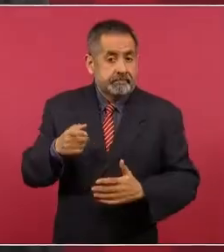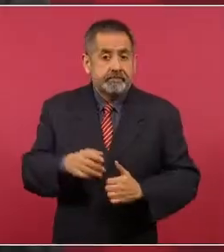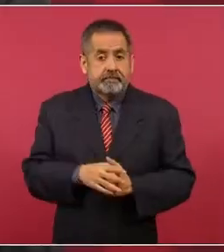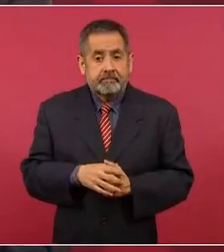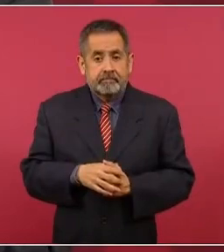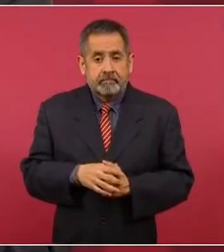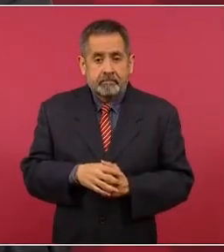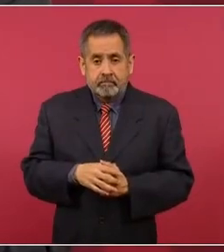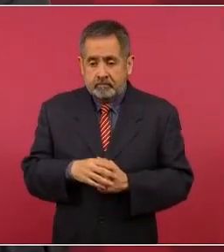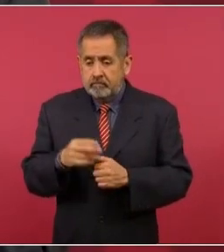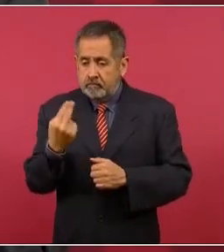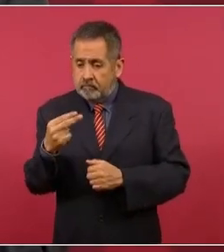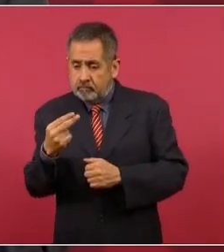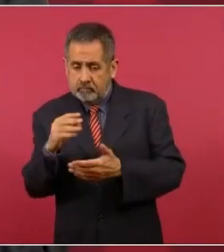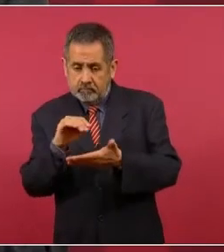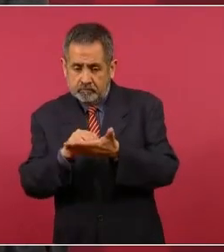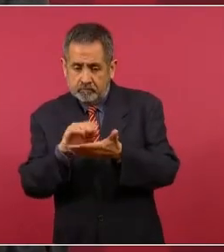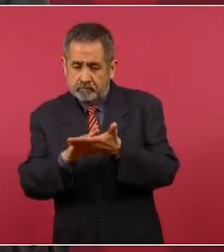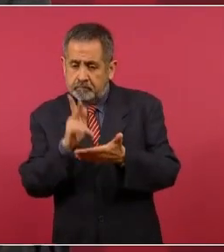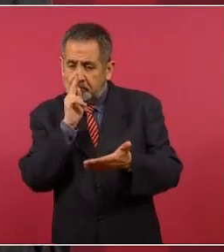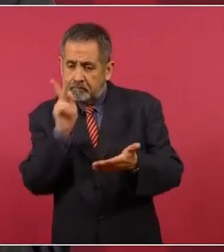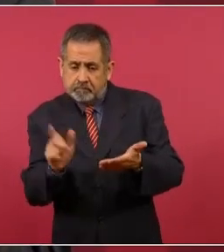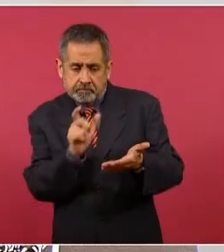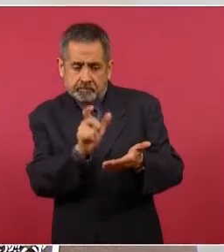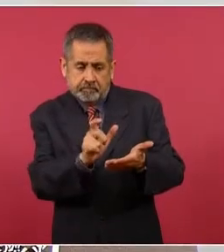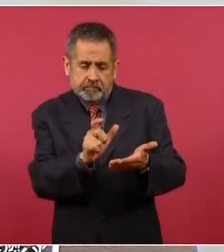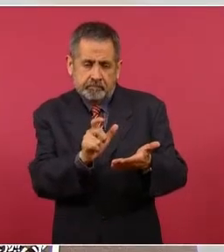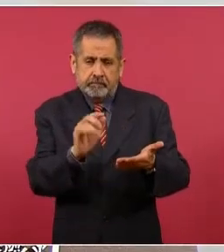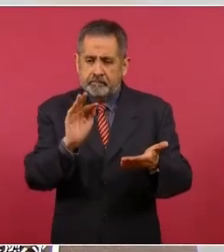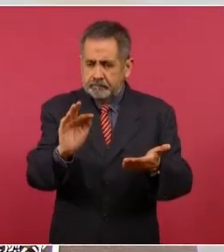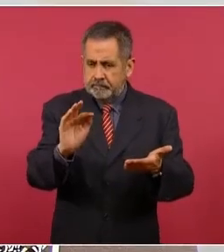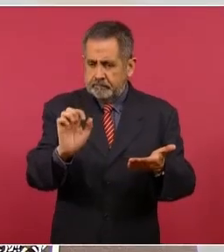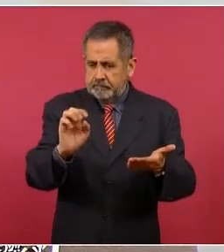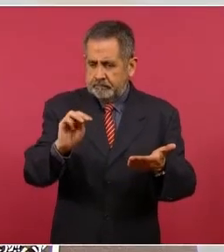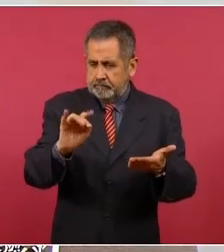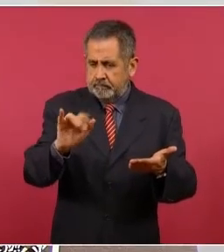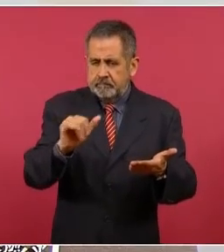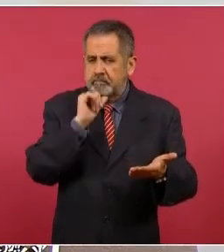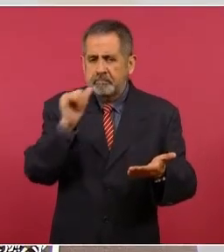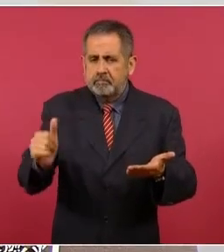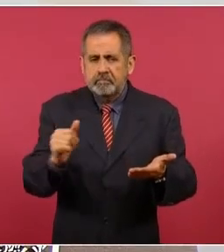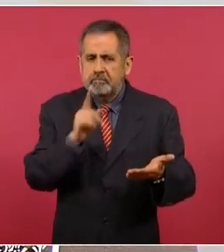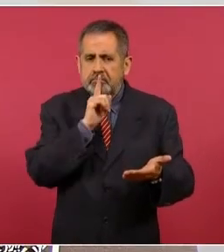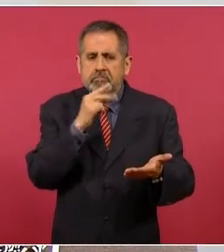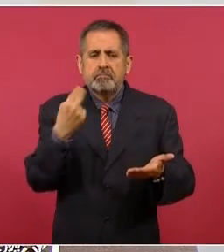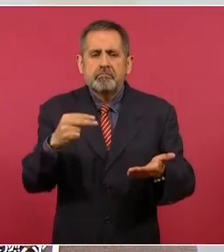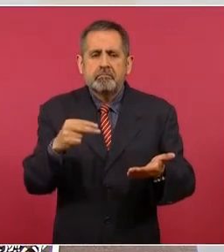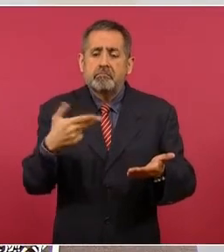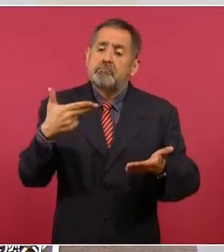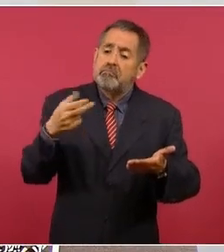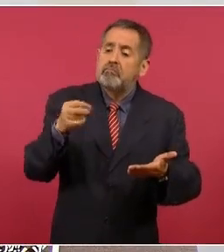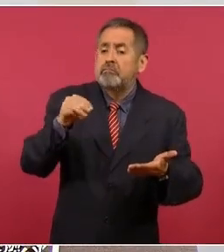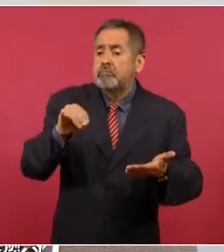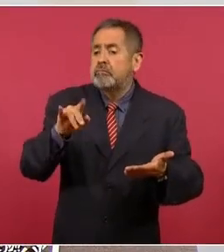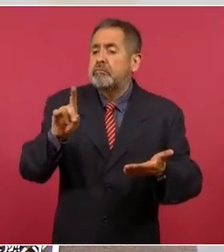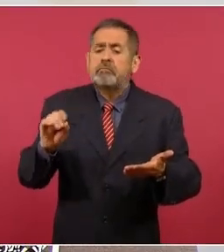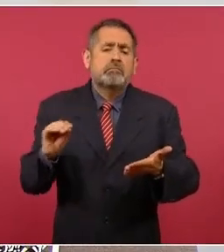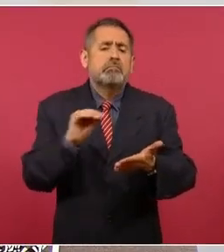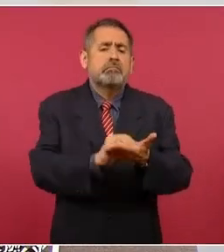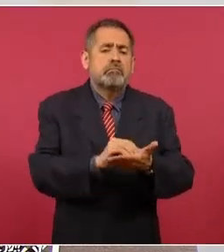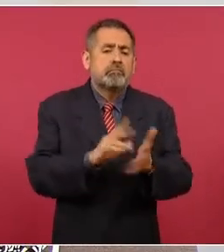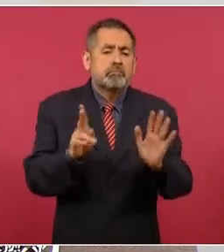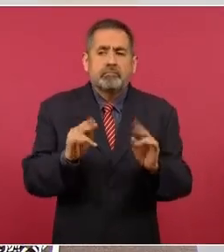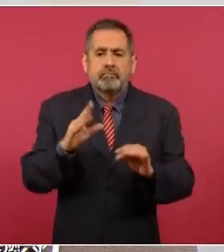no se clasificaba el feminicidio. ¿Se ha clasificado entre los mitos y los presidentes? Sí, pero no se